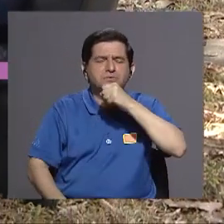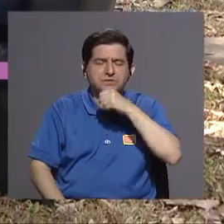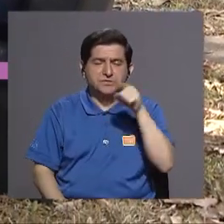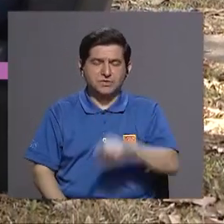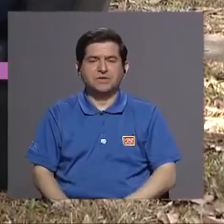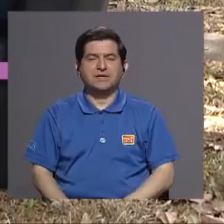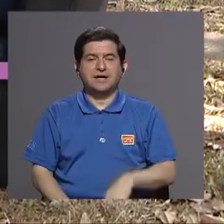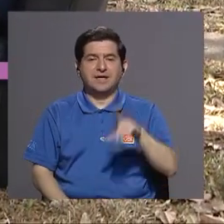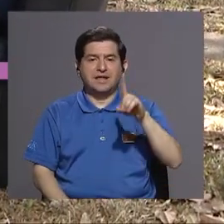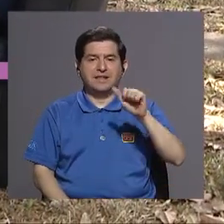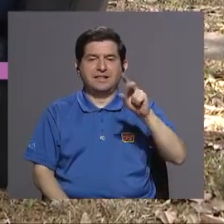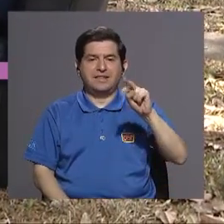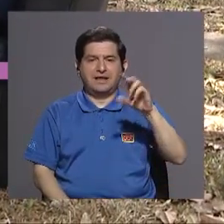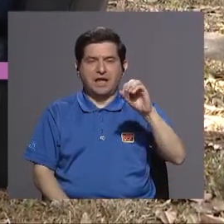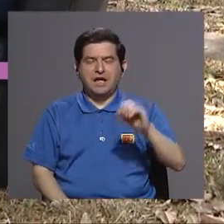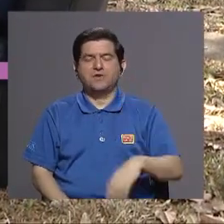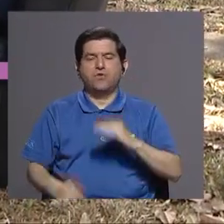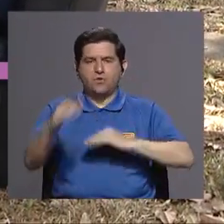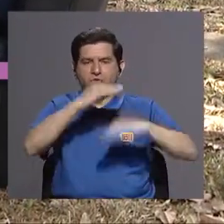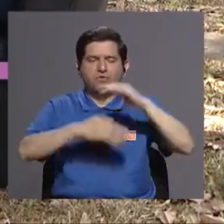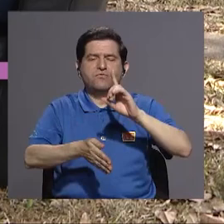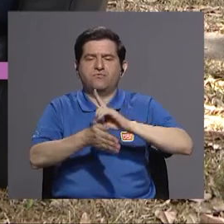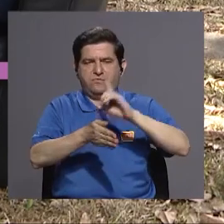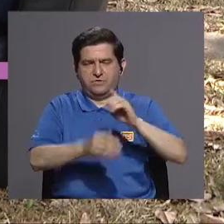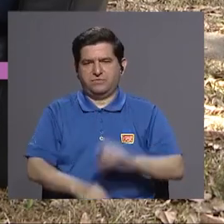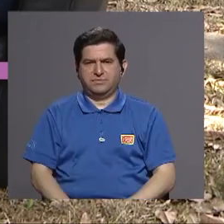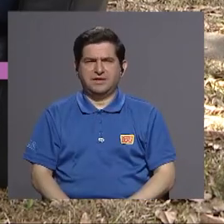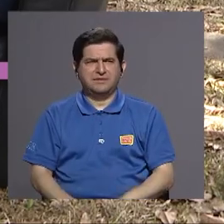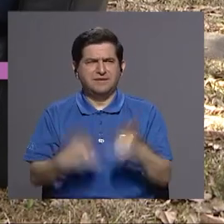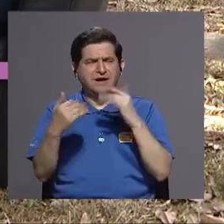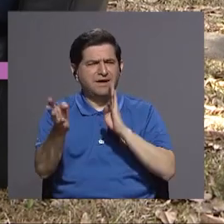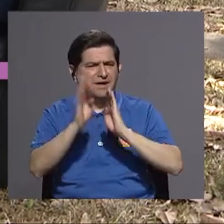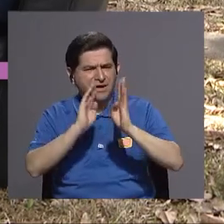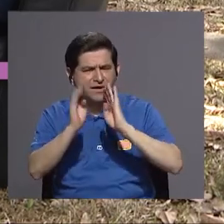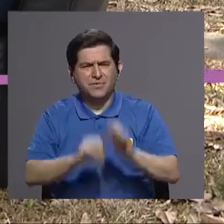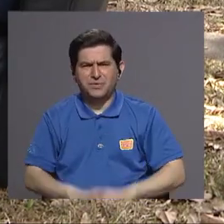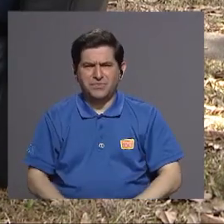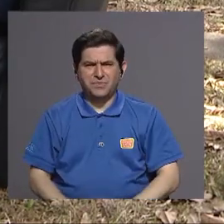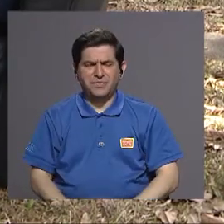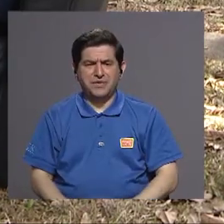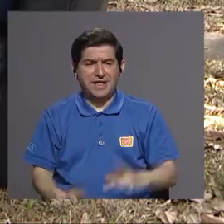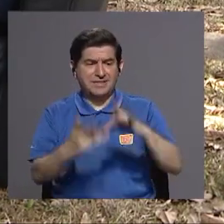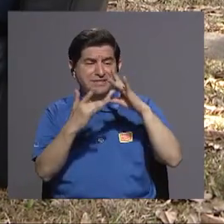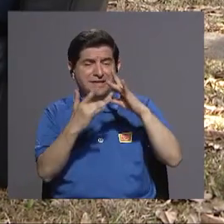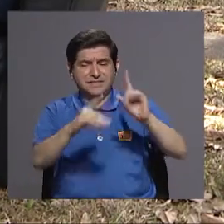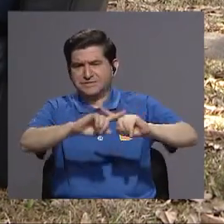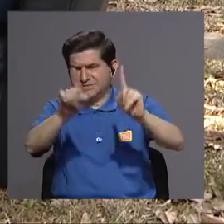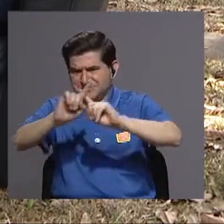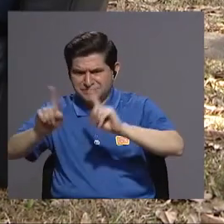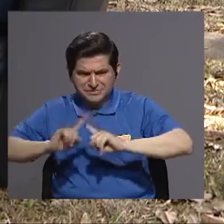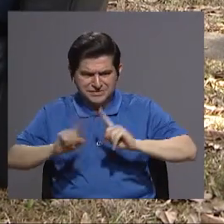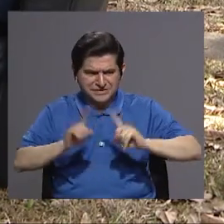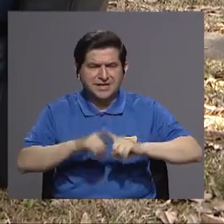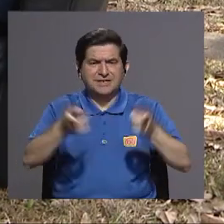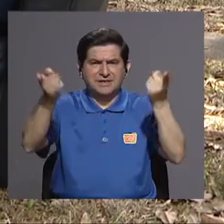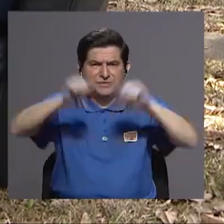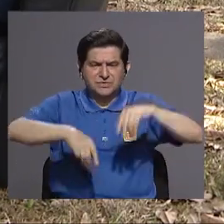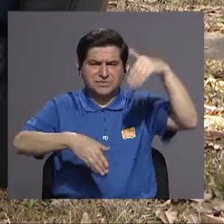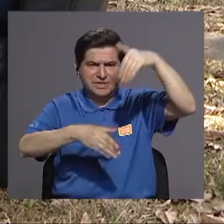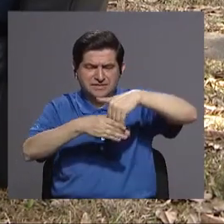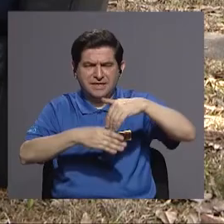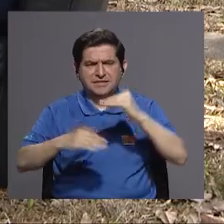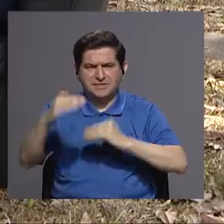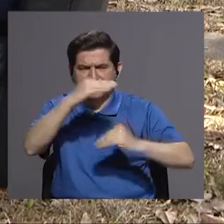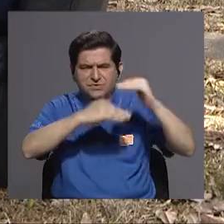facultad de medicina el doctor quería que conversamos un poquito acerca digamos de las especialidades que es que se da en la